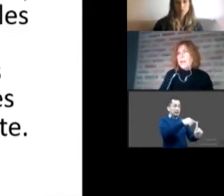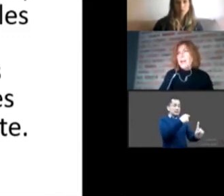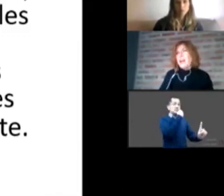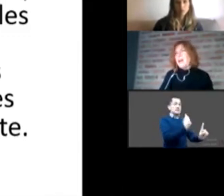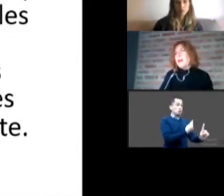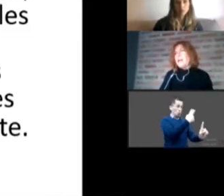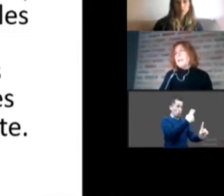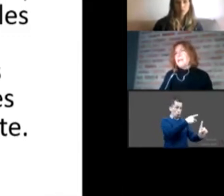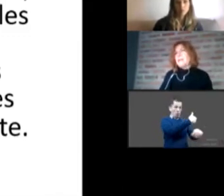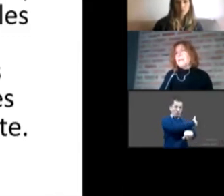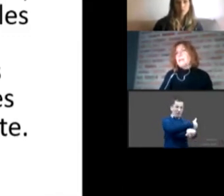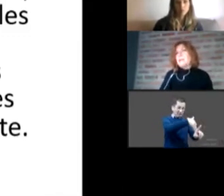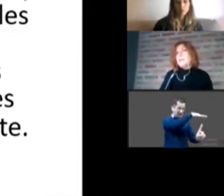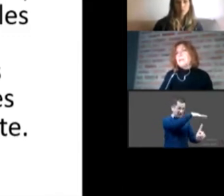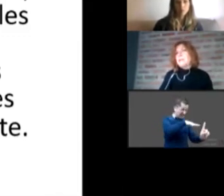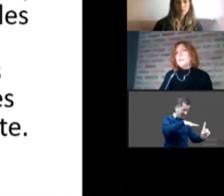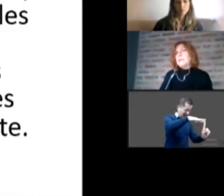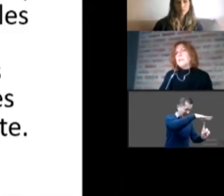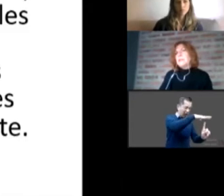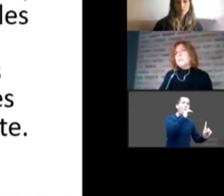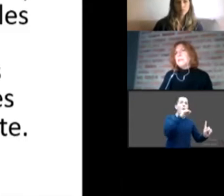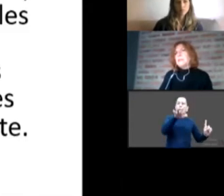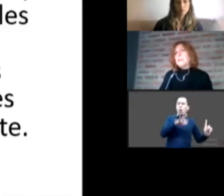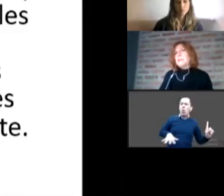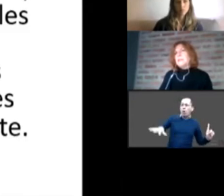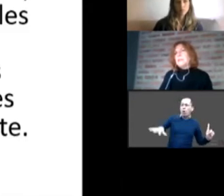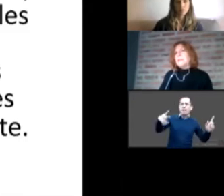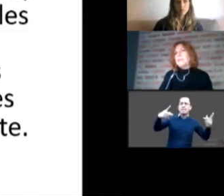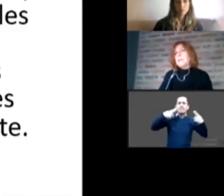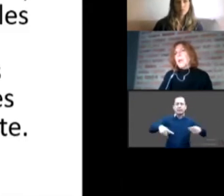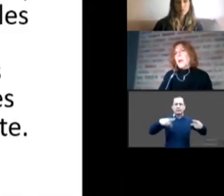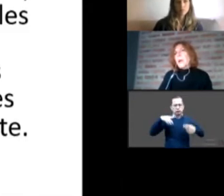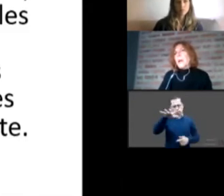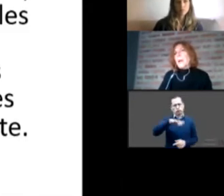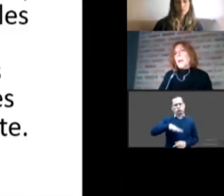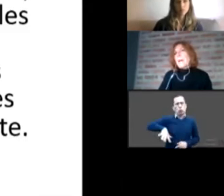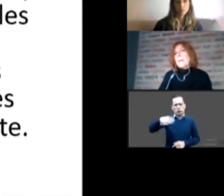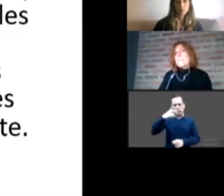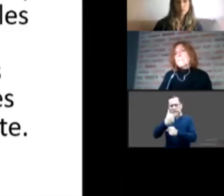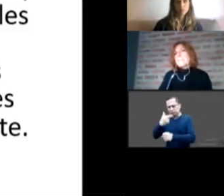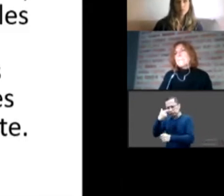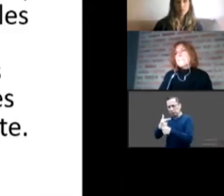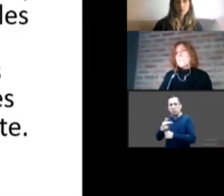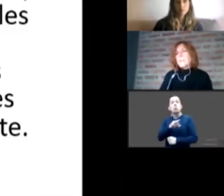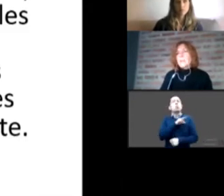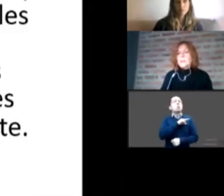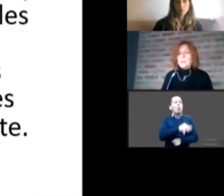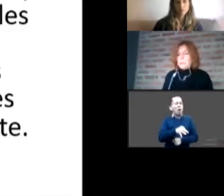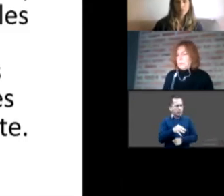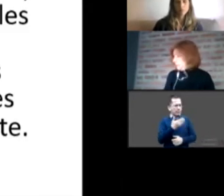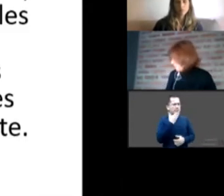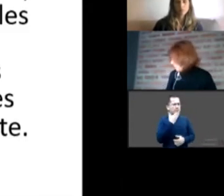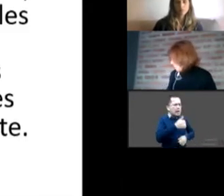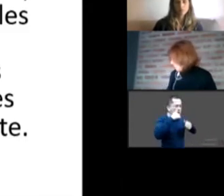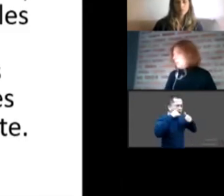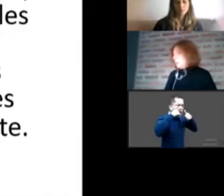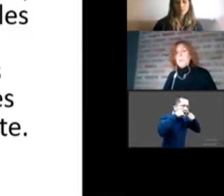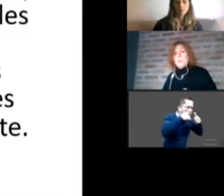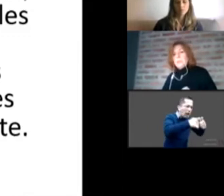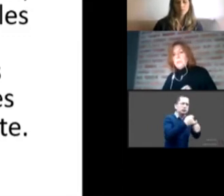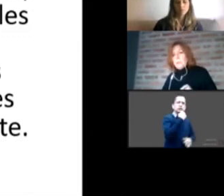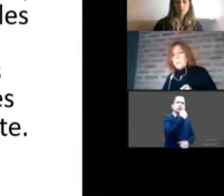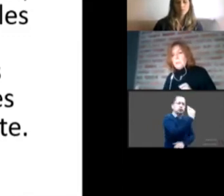se logre un fluir y una atención, una escucha en procesos tanto